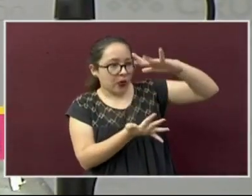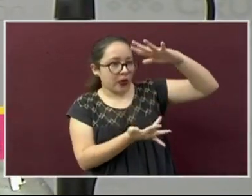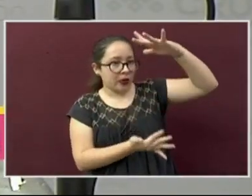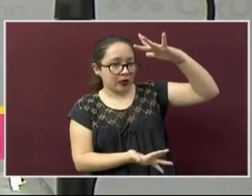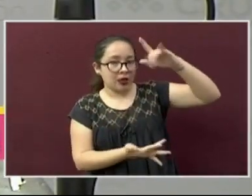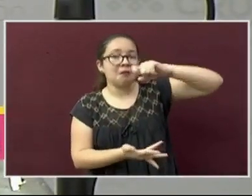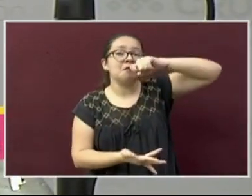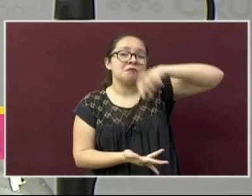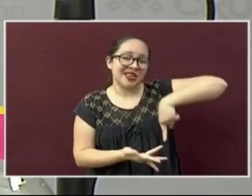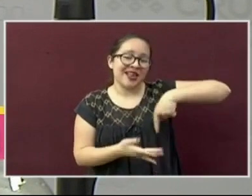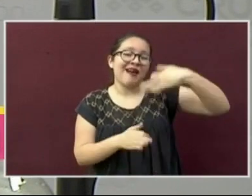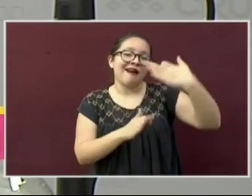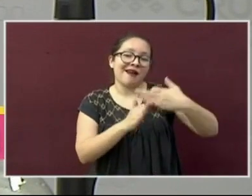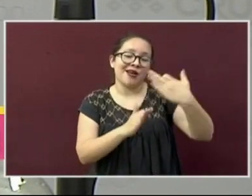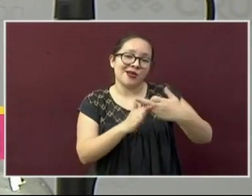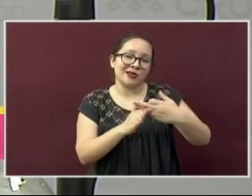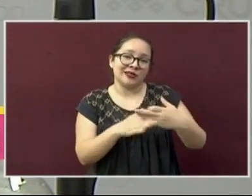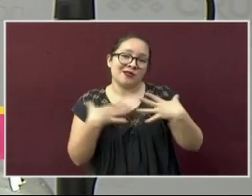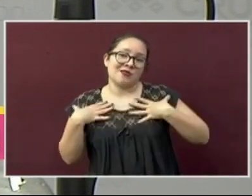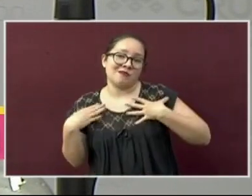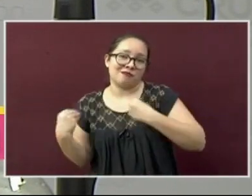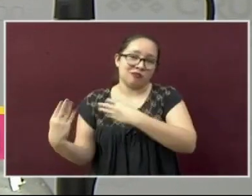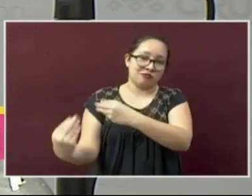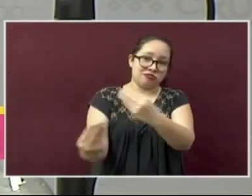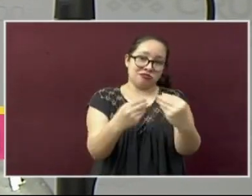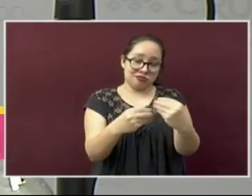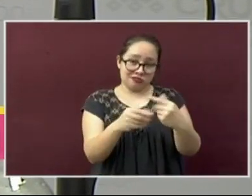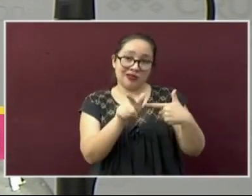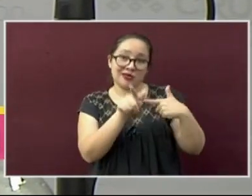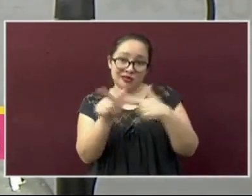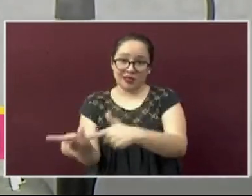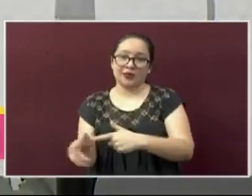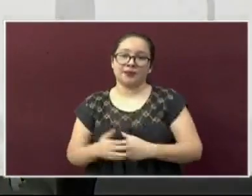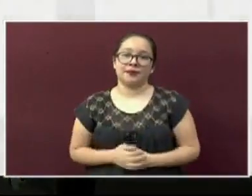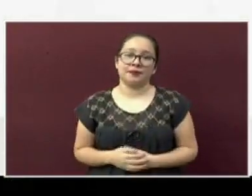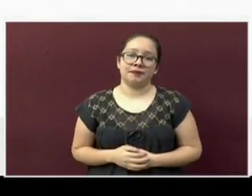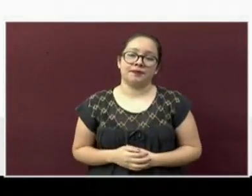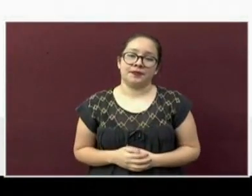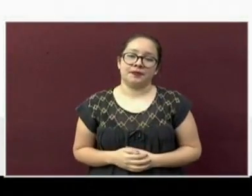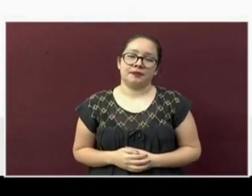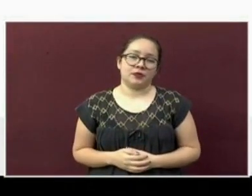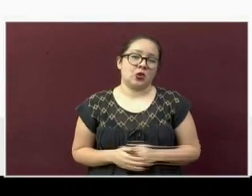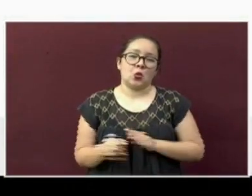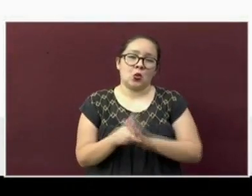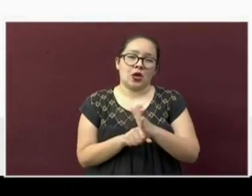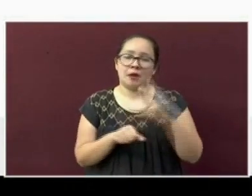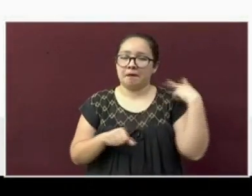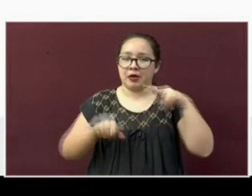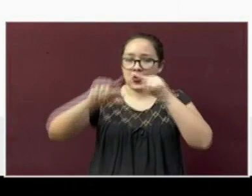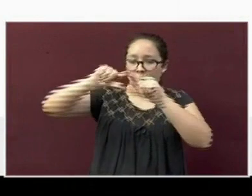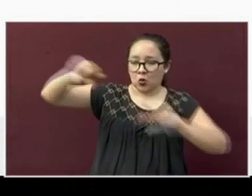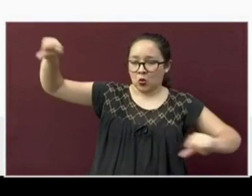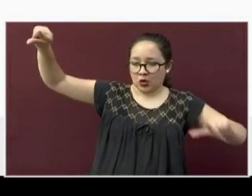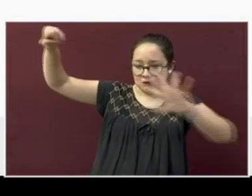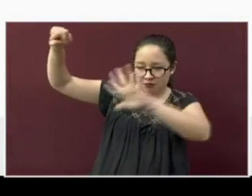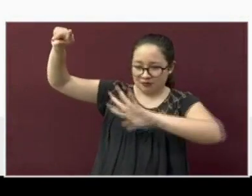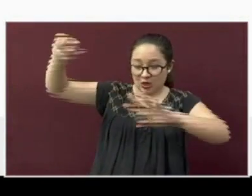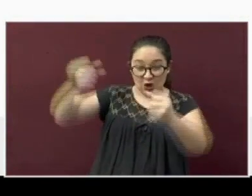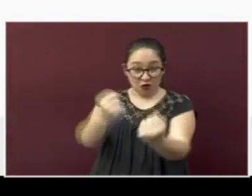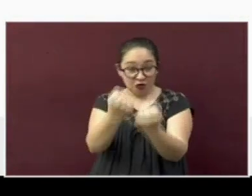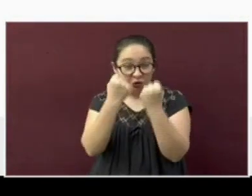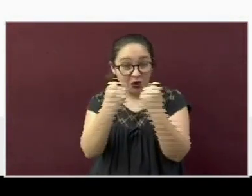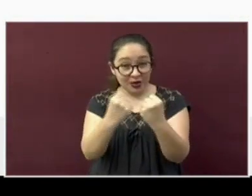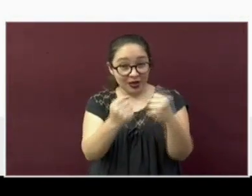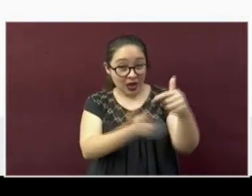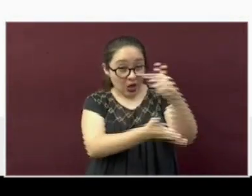casos positivos, se encuentran con la transmisión activa. Hemos estado mencionando que la región centro es